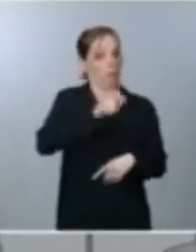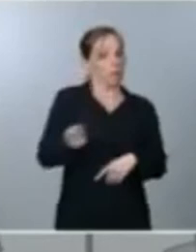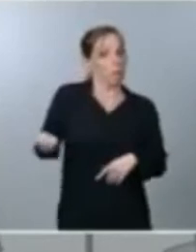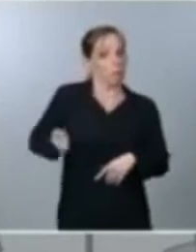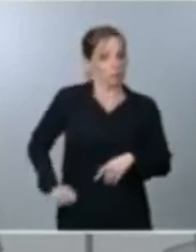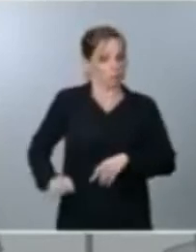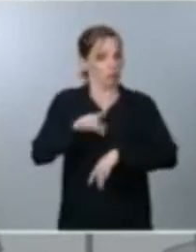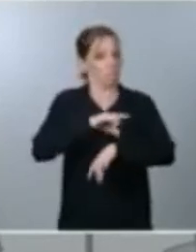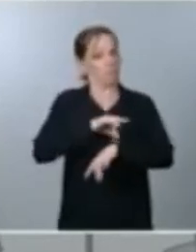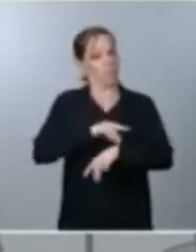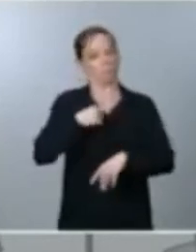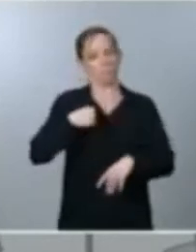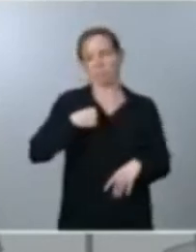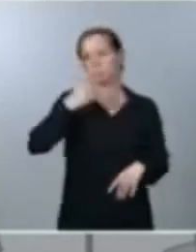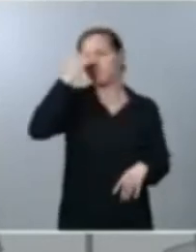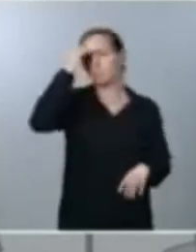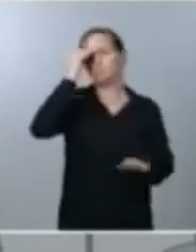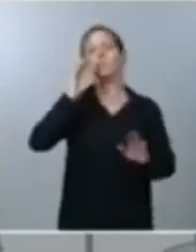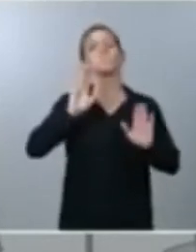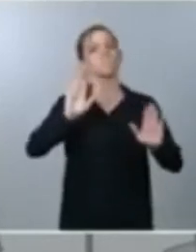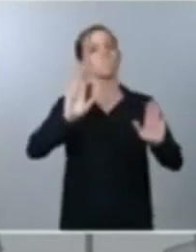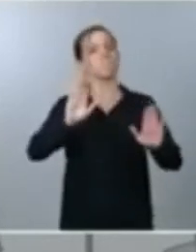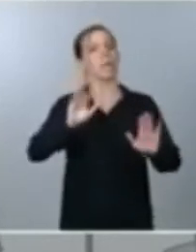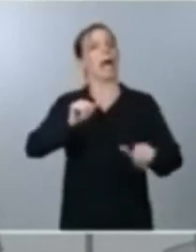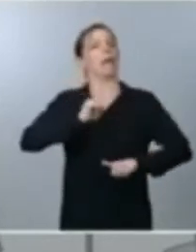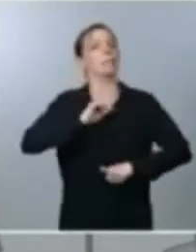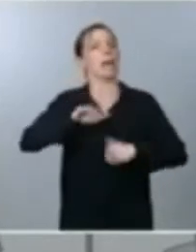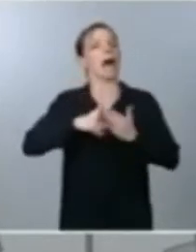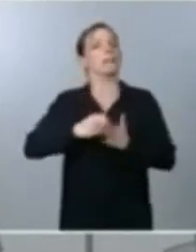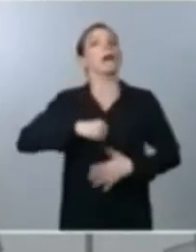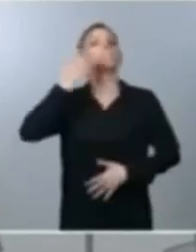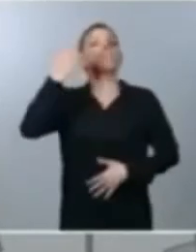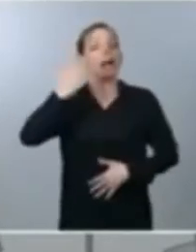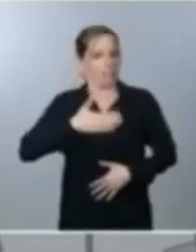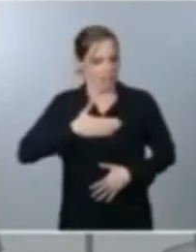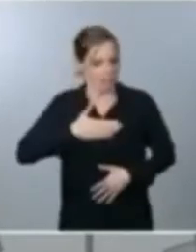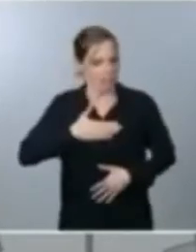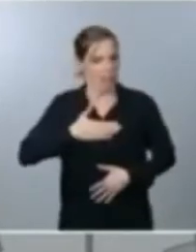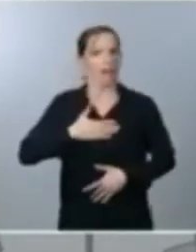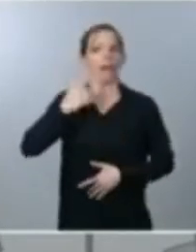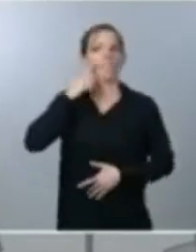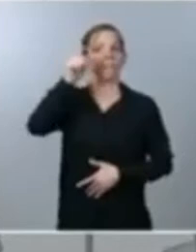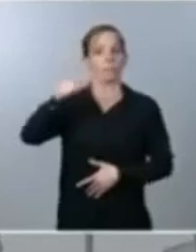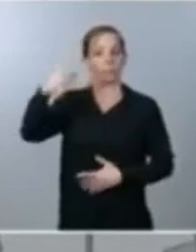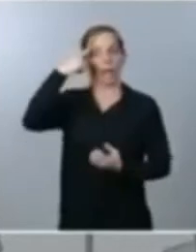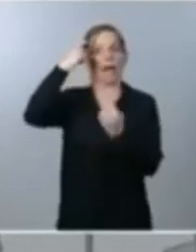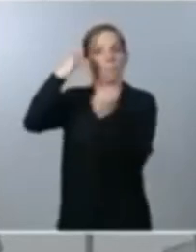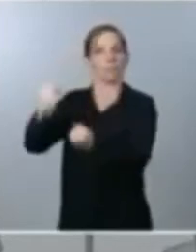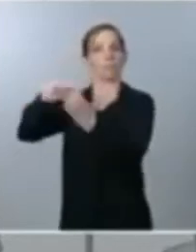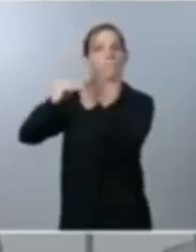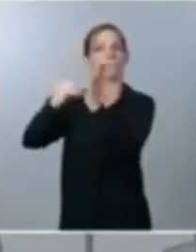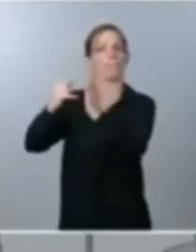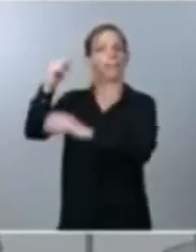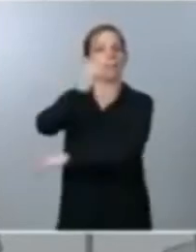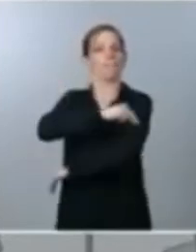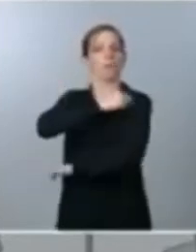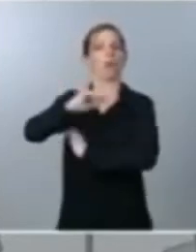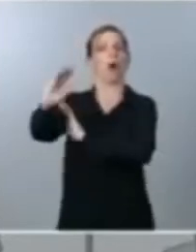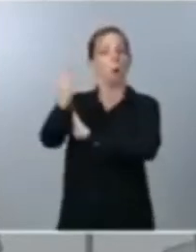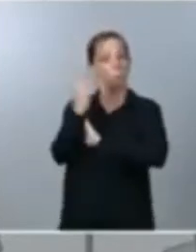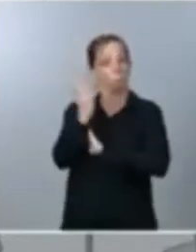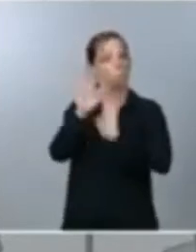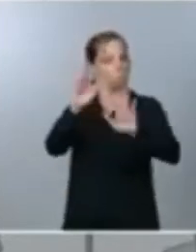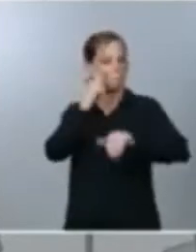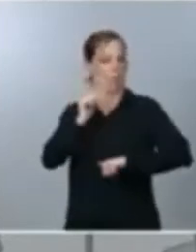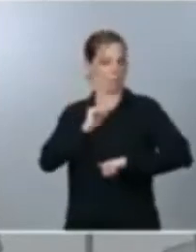importante que esperemos al día de mañana que es cuando los expertos nos van a presentar todo el plan de vacunación evidentemente se va a tener muy en